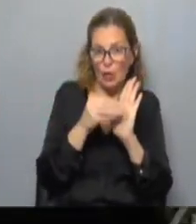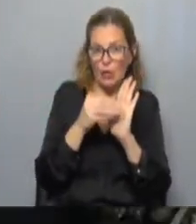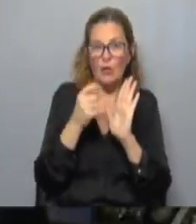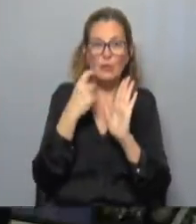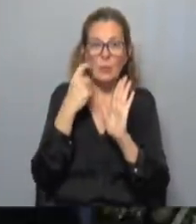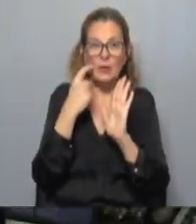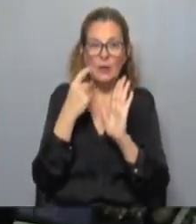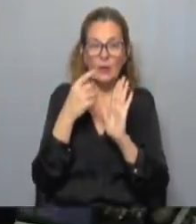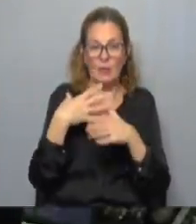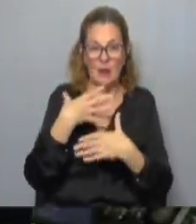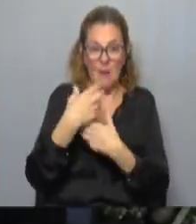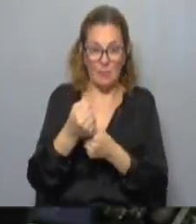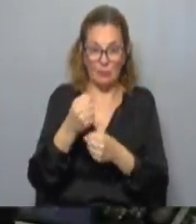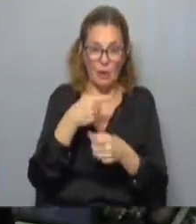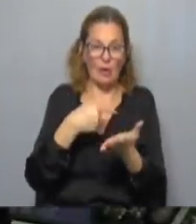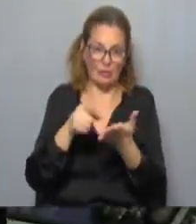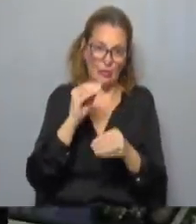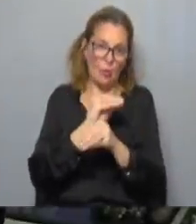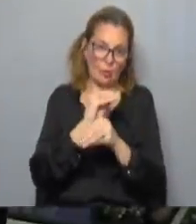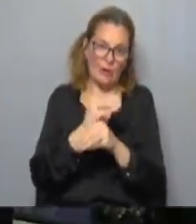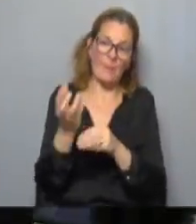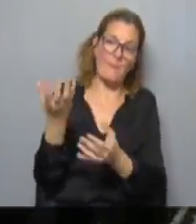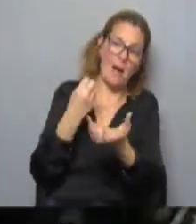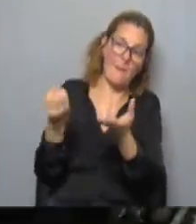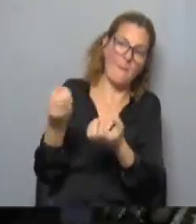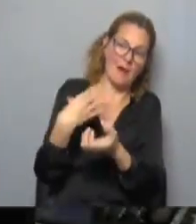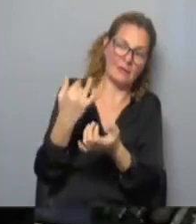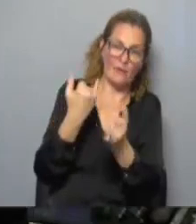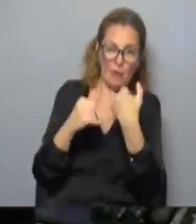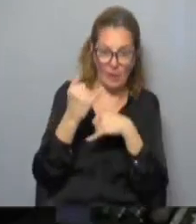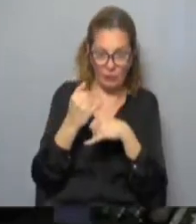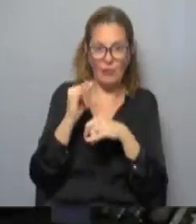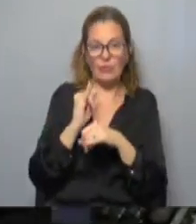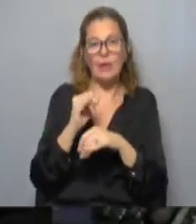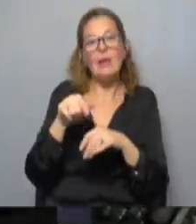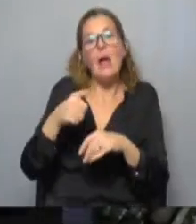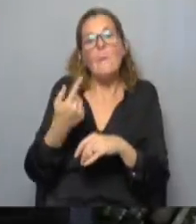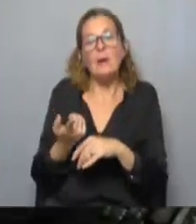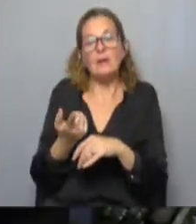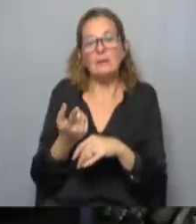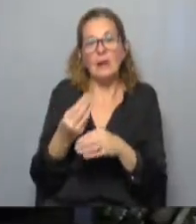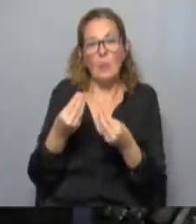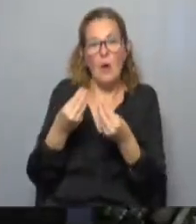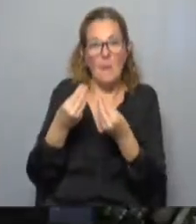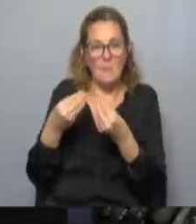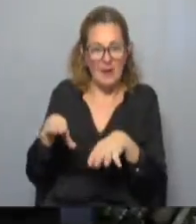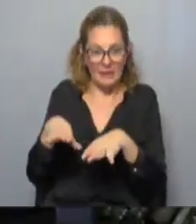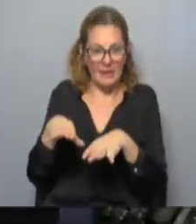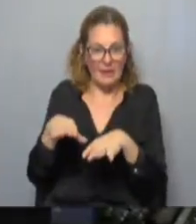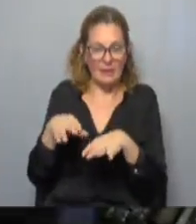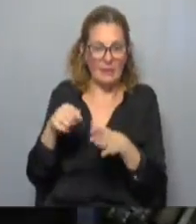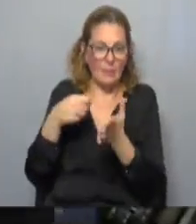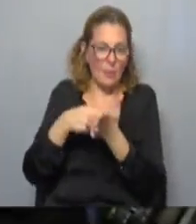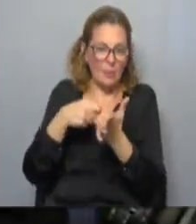números contando con el apoyo de los centros culturales que nos envían la información y por otro lado el perder la pérdida de poder